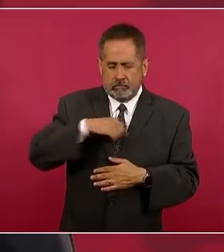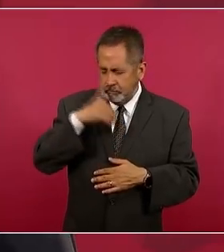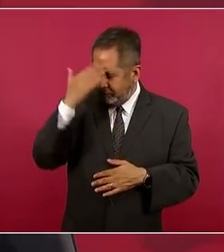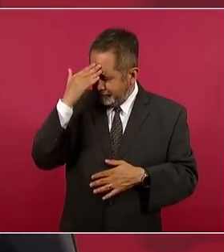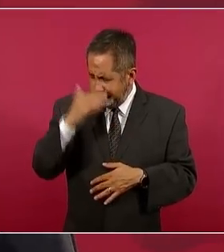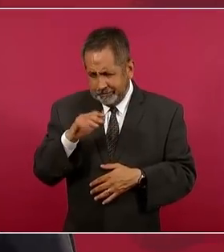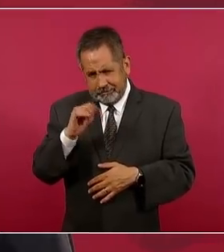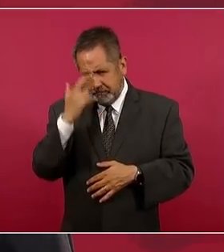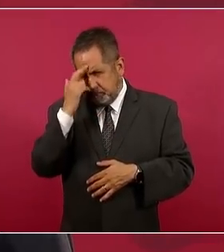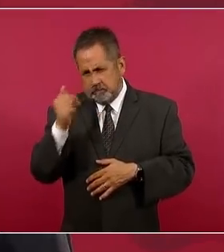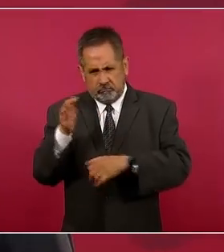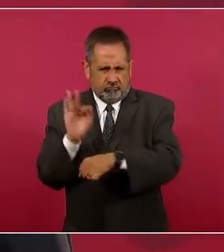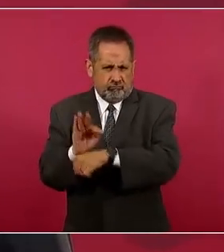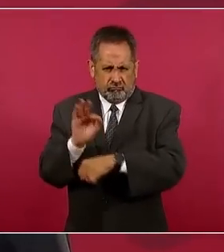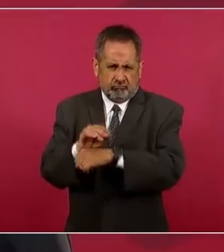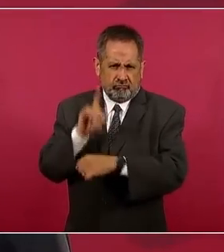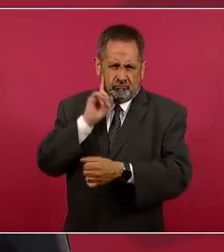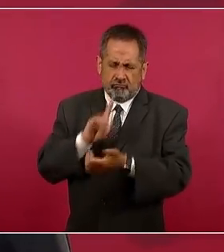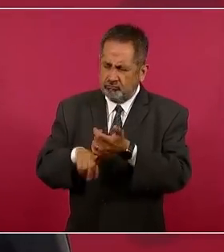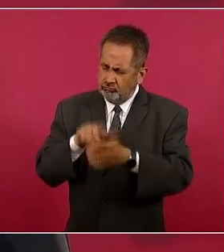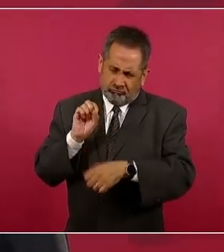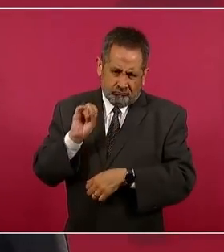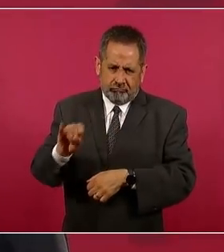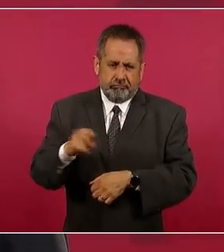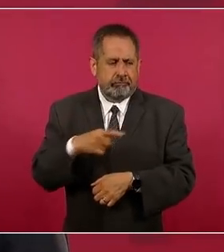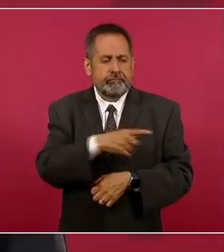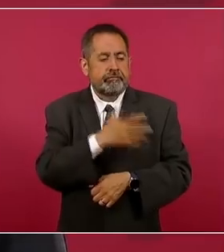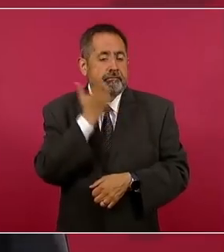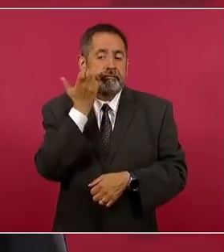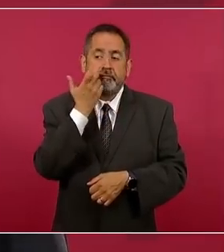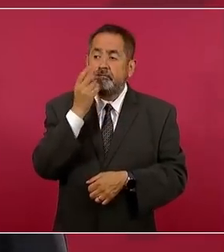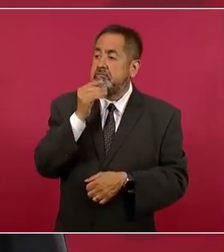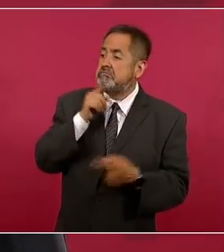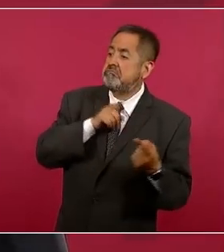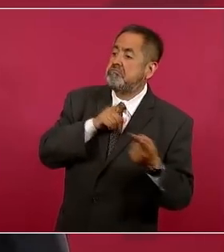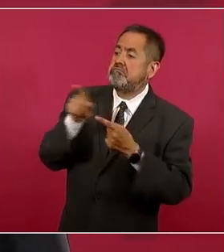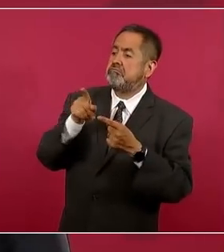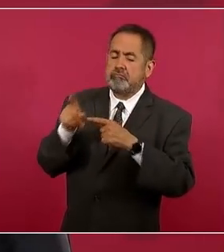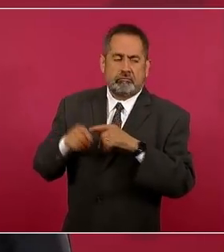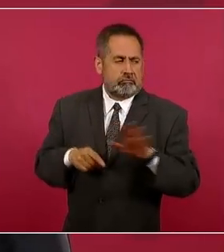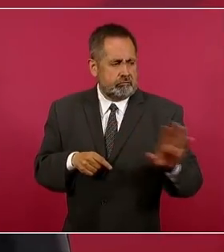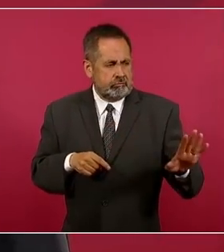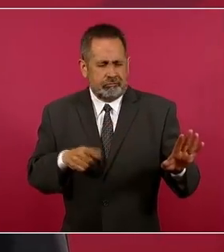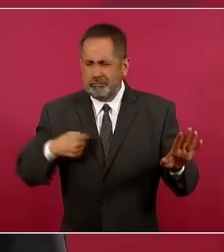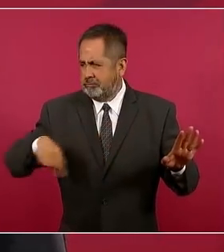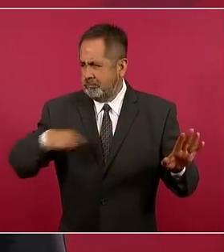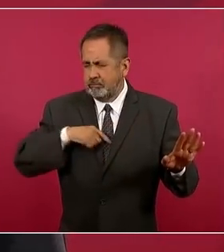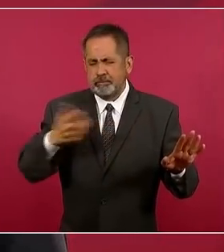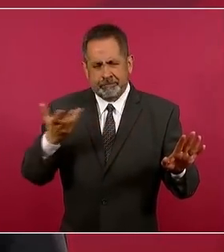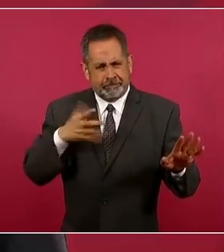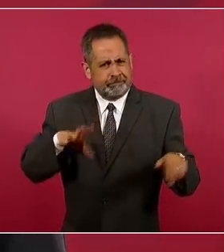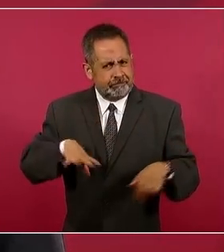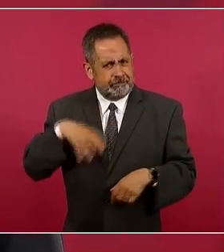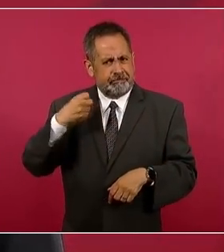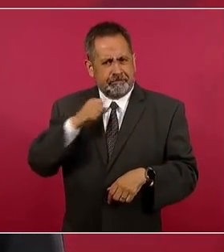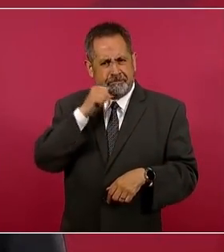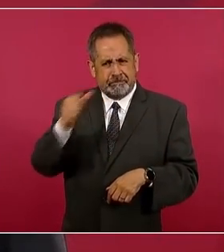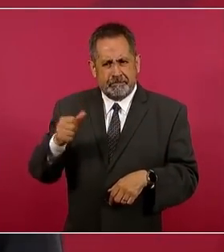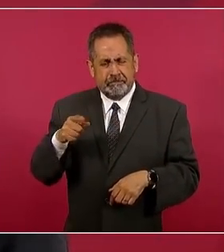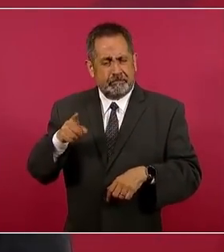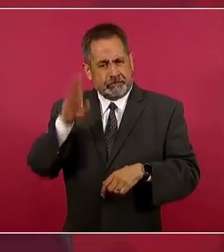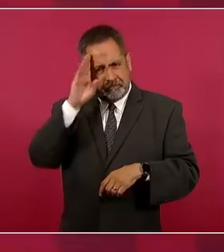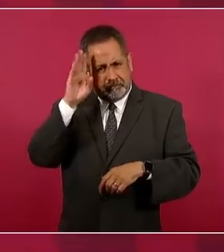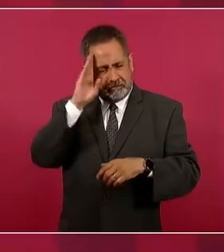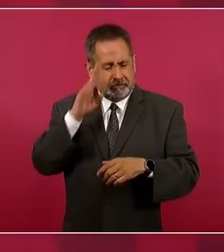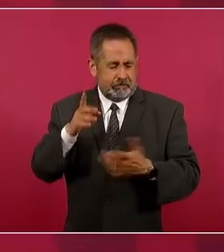defendiendo a las mujeres, evitando abusos a mujeres. Y desde luego lo extremo que es